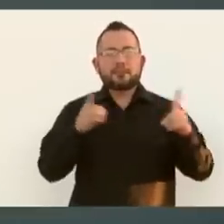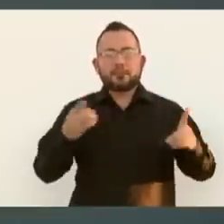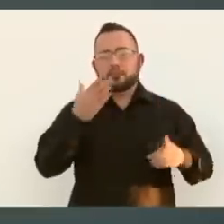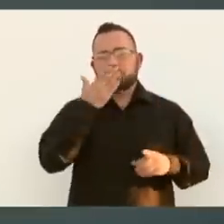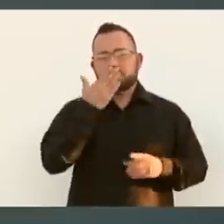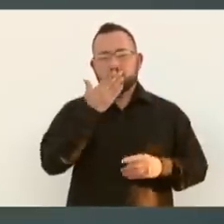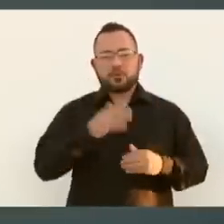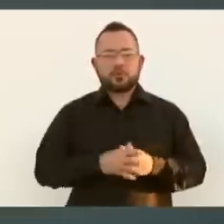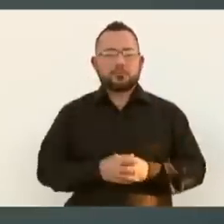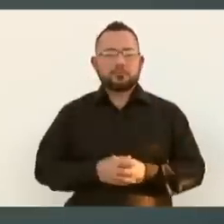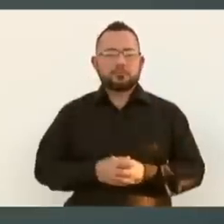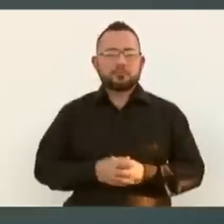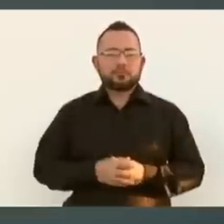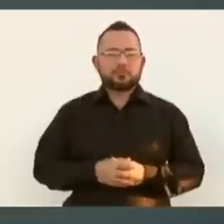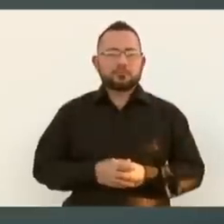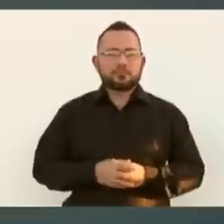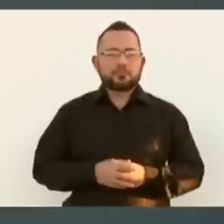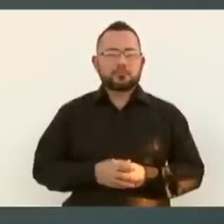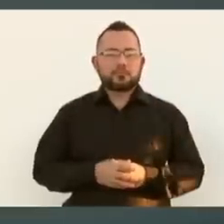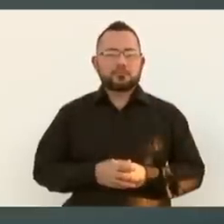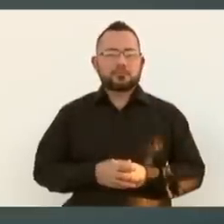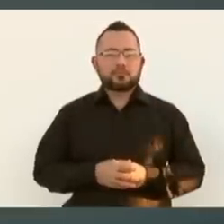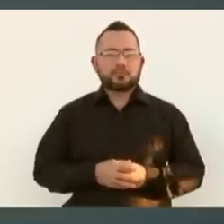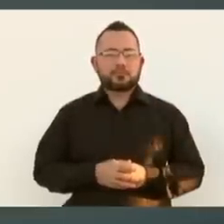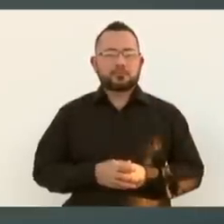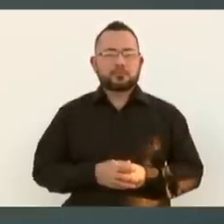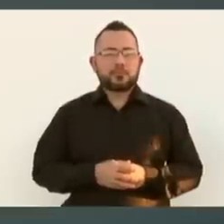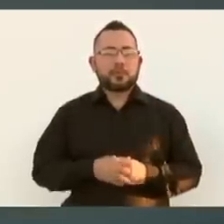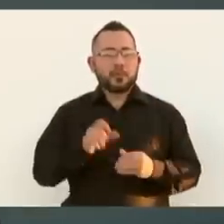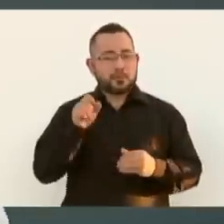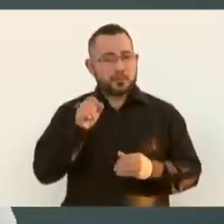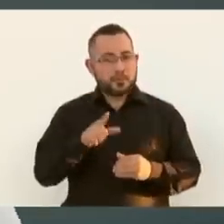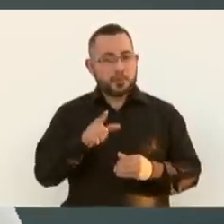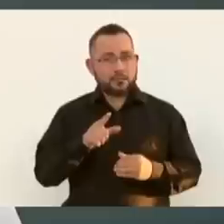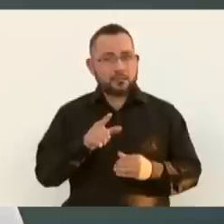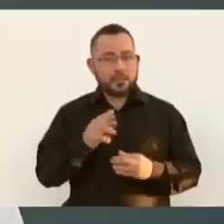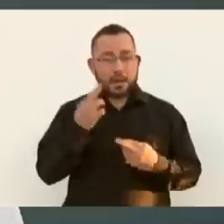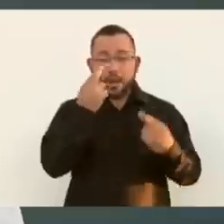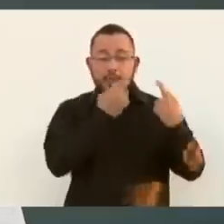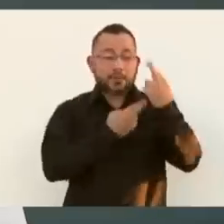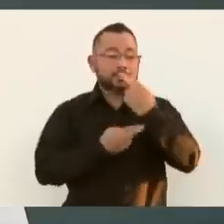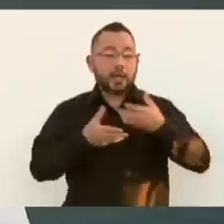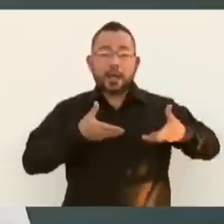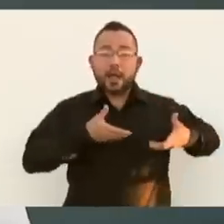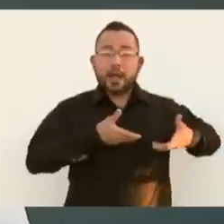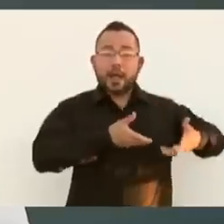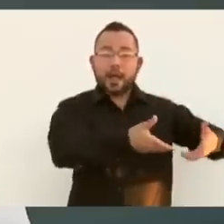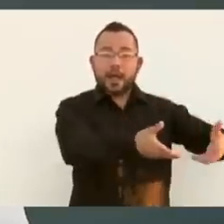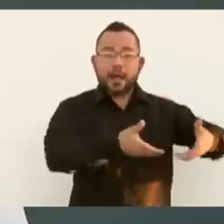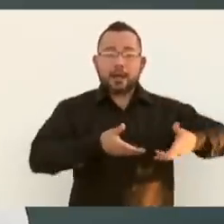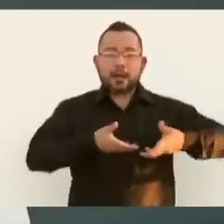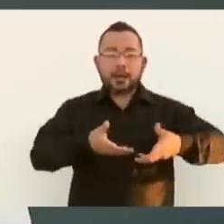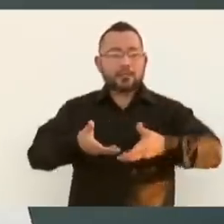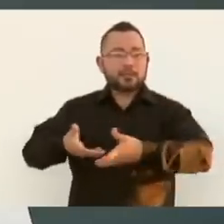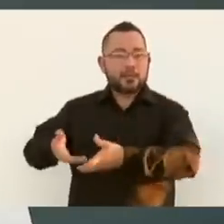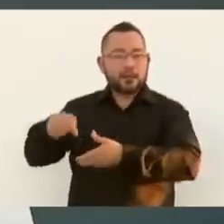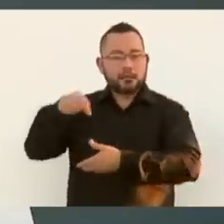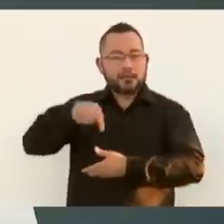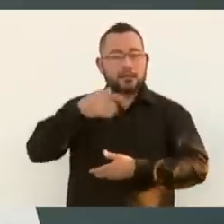Vamos a revisar lo de las carreteras. Por eso,